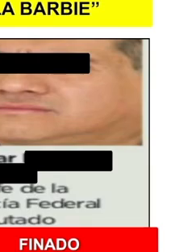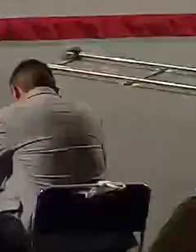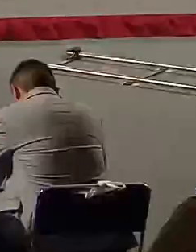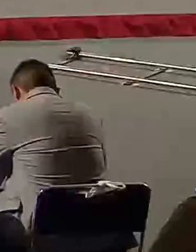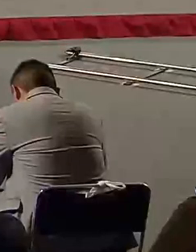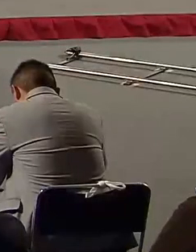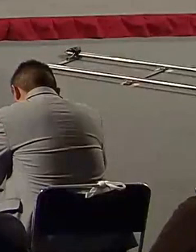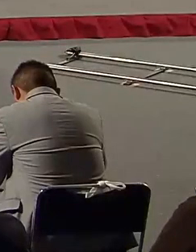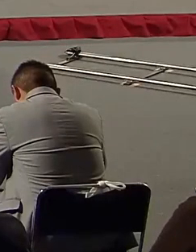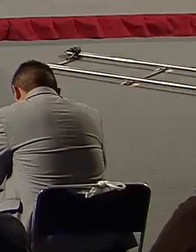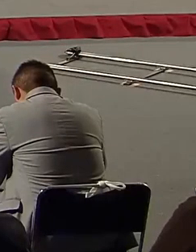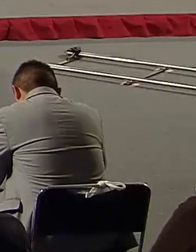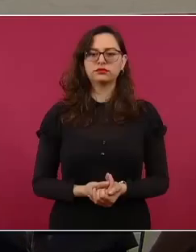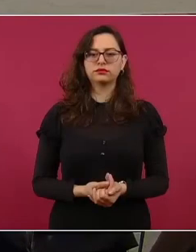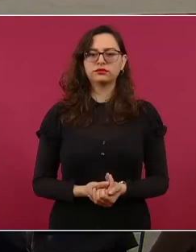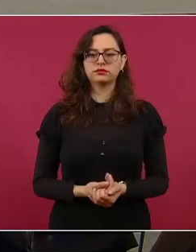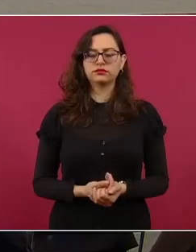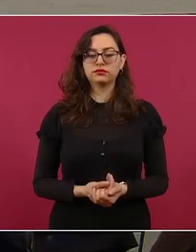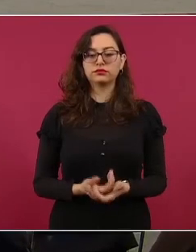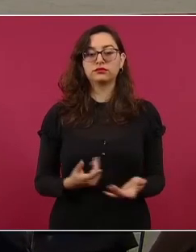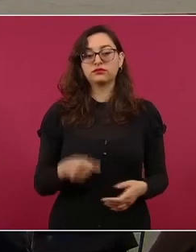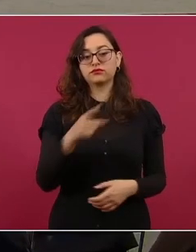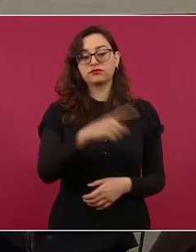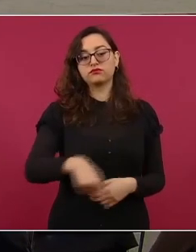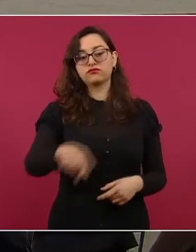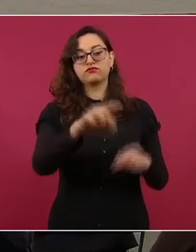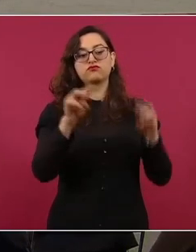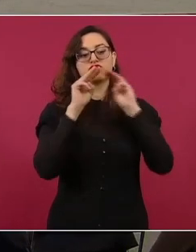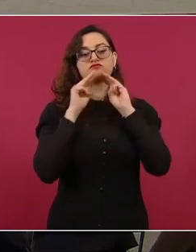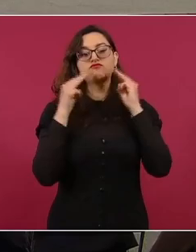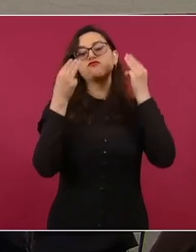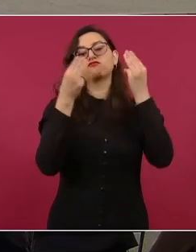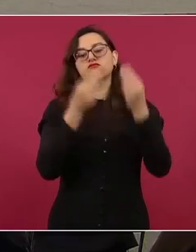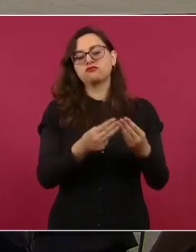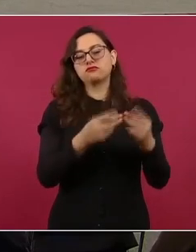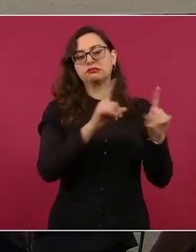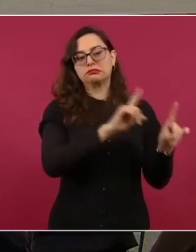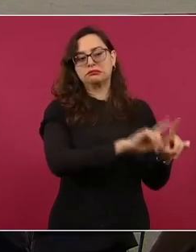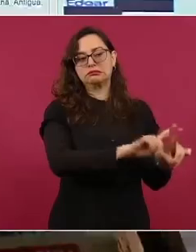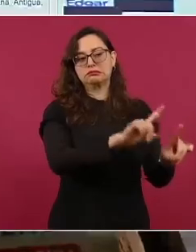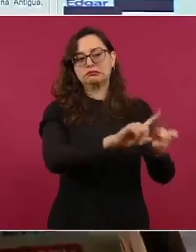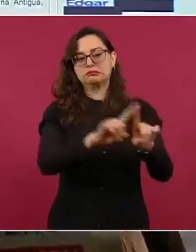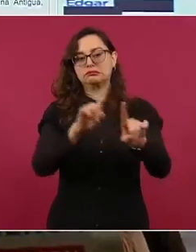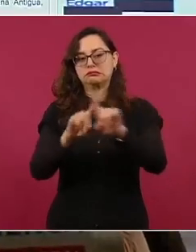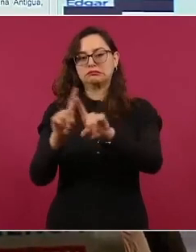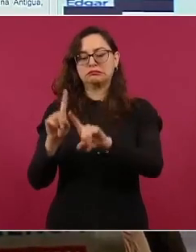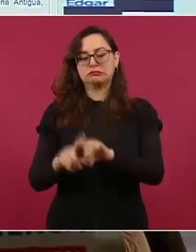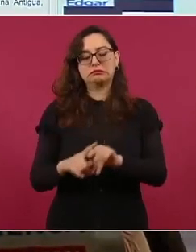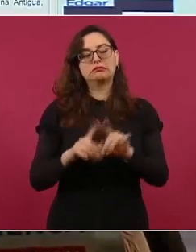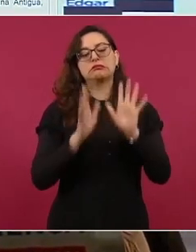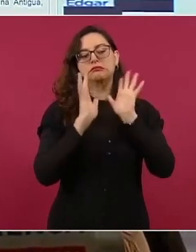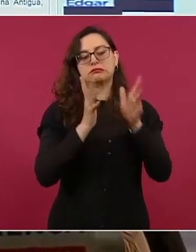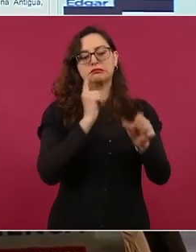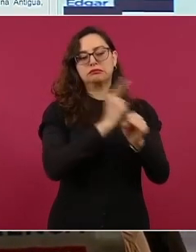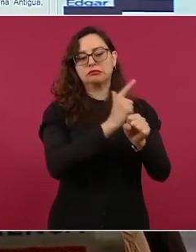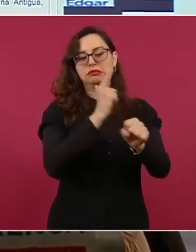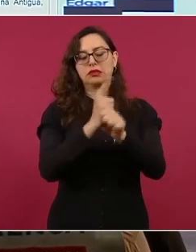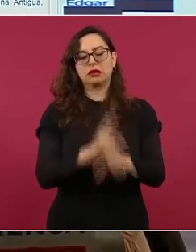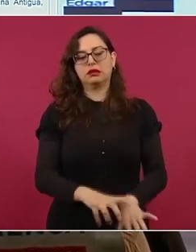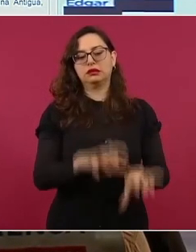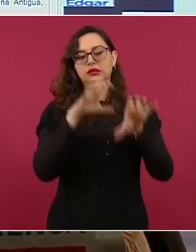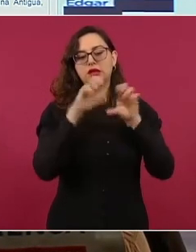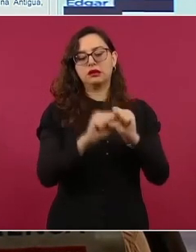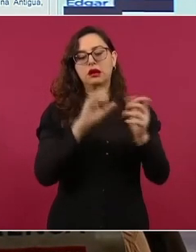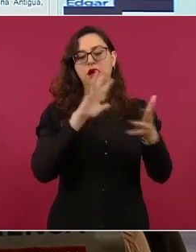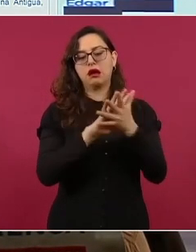imputados y han sido señalados en diferentes juicios penales que se han llevado a cabo en Estados Unidos y